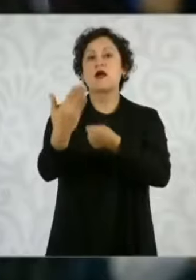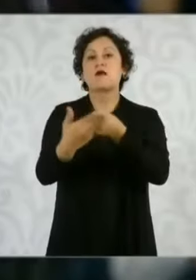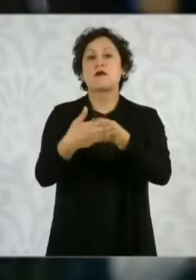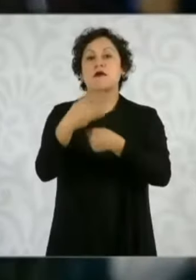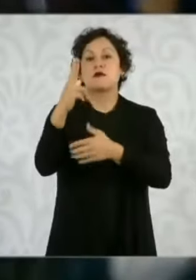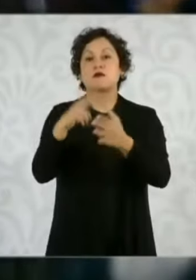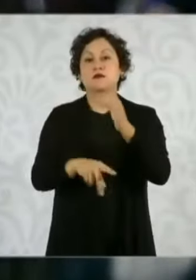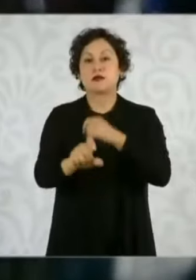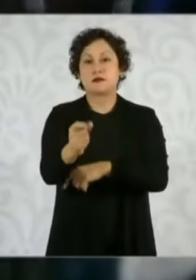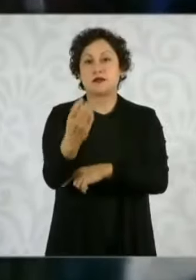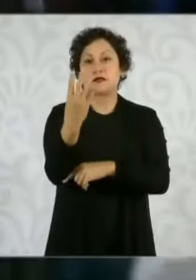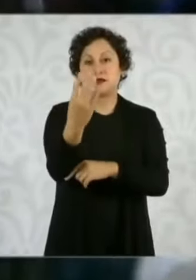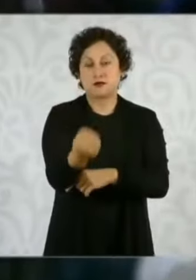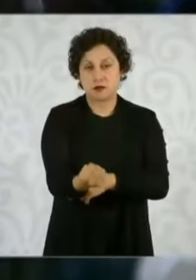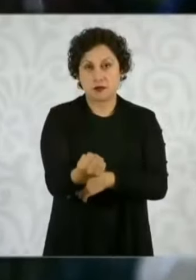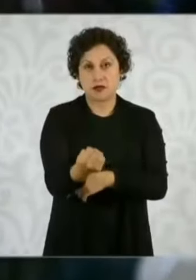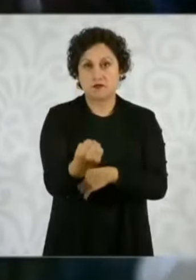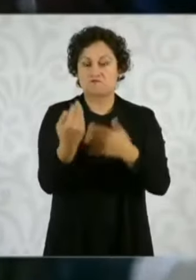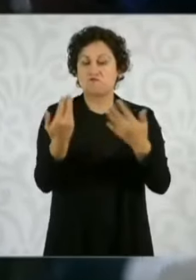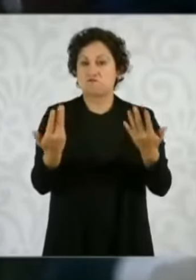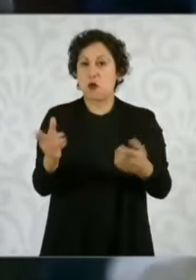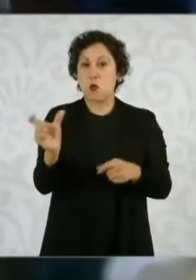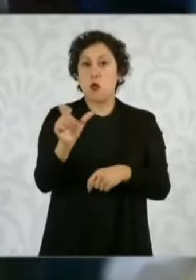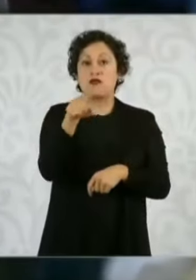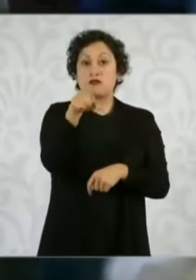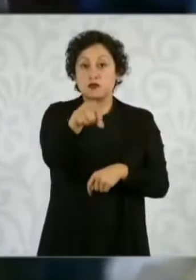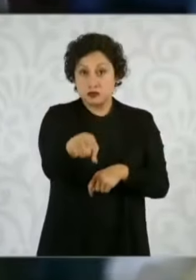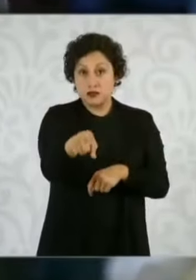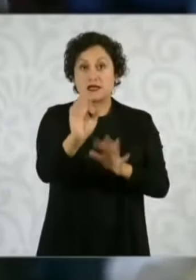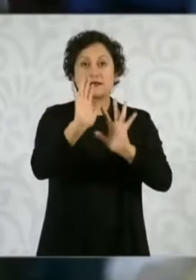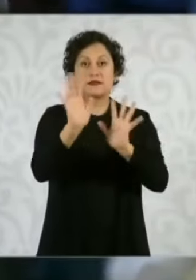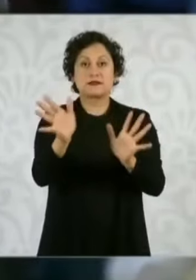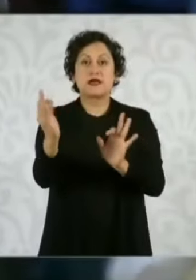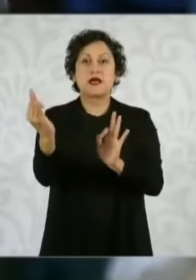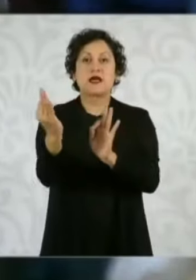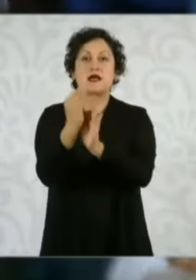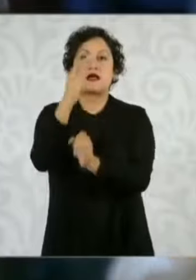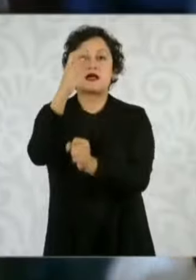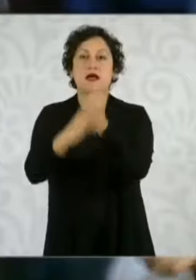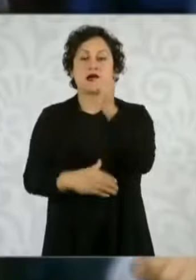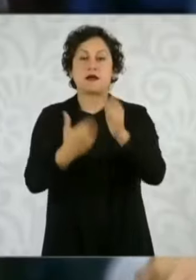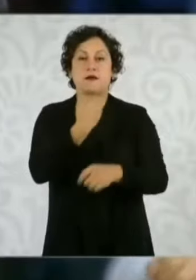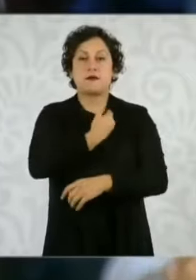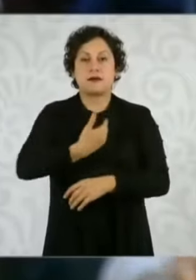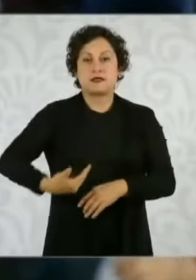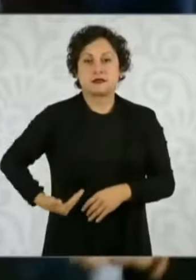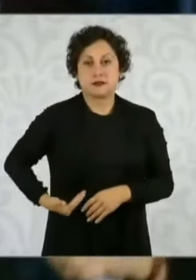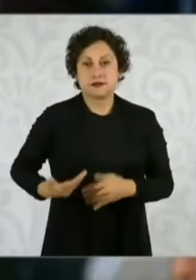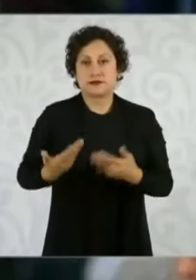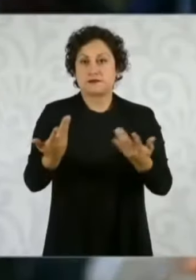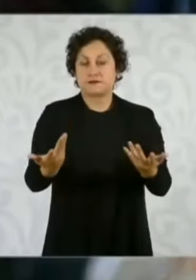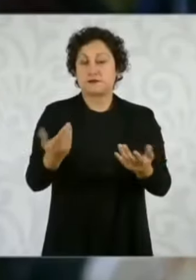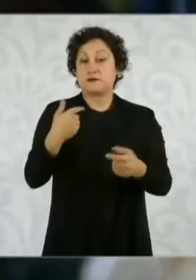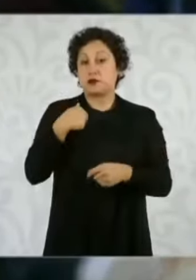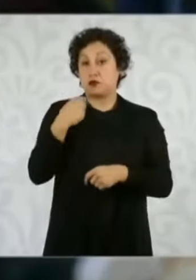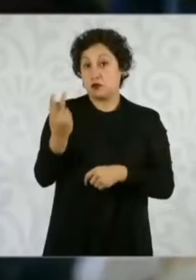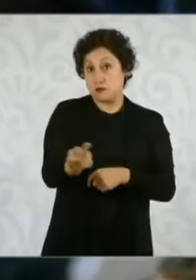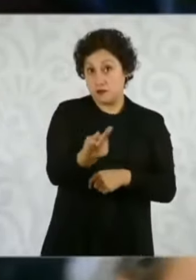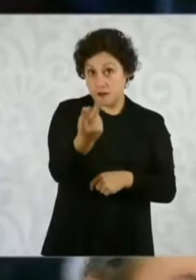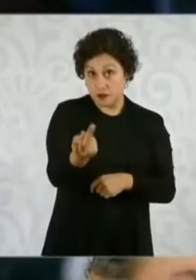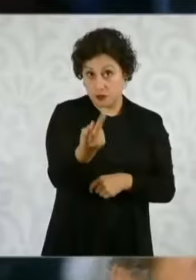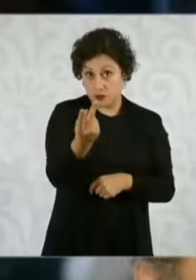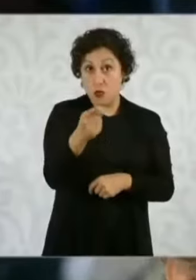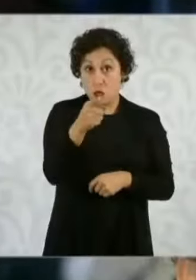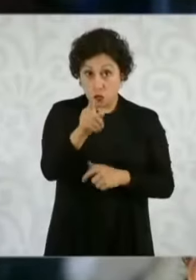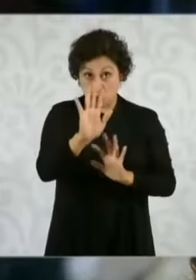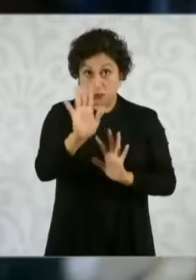Es decir, cuando usted, presidenta, se encuentre en su último año de gobierno. La primera pregunta sería si usted ya tuvo